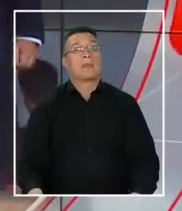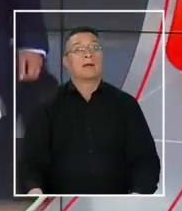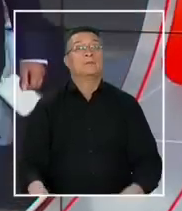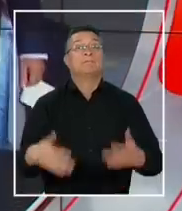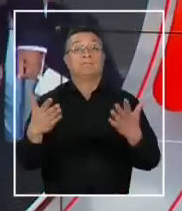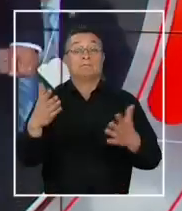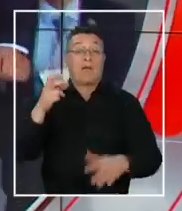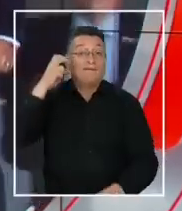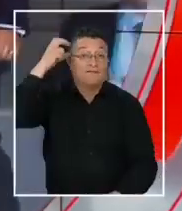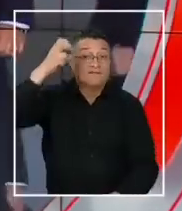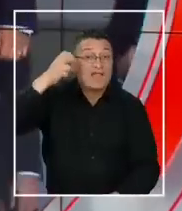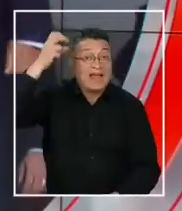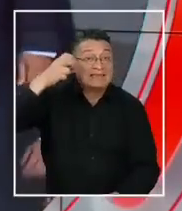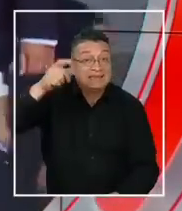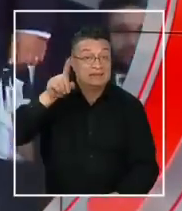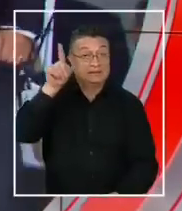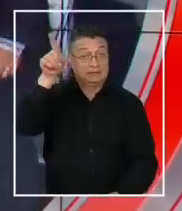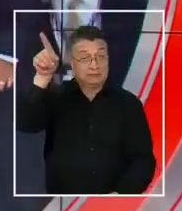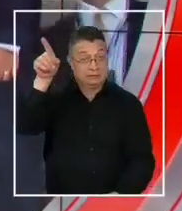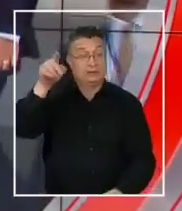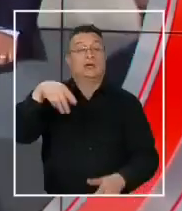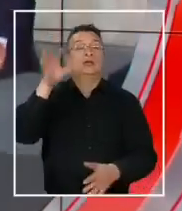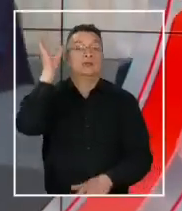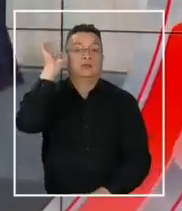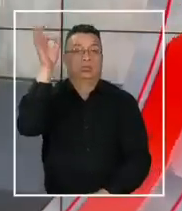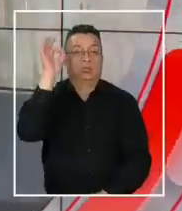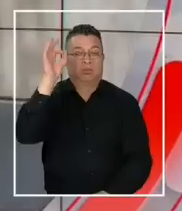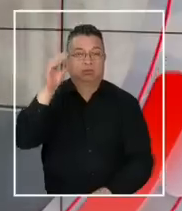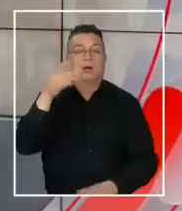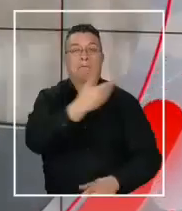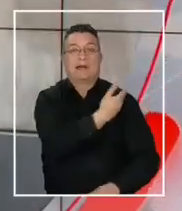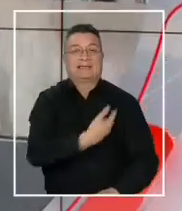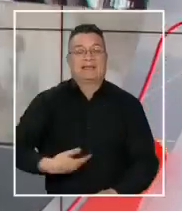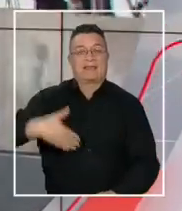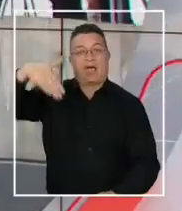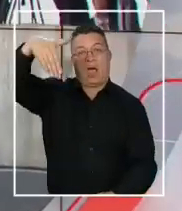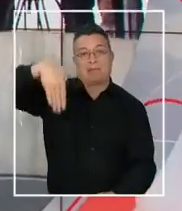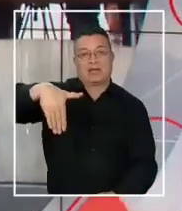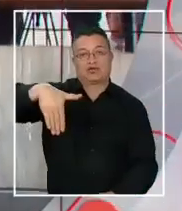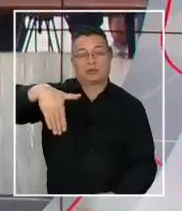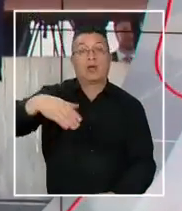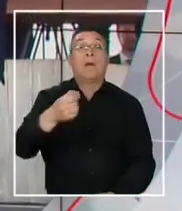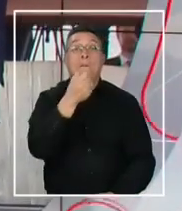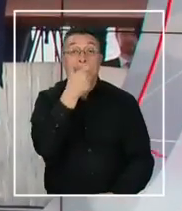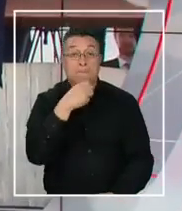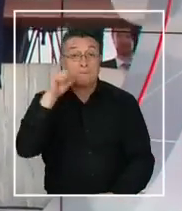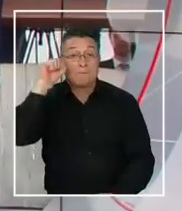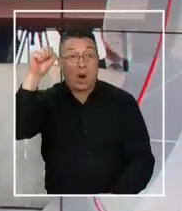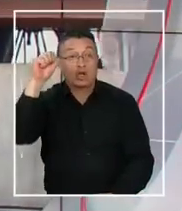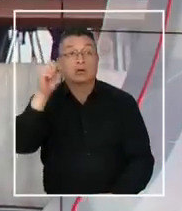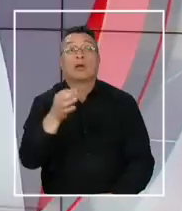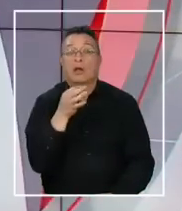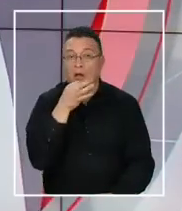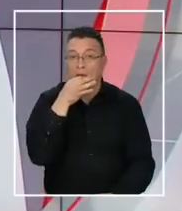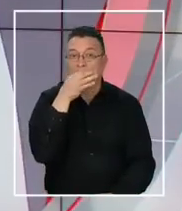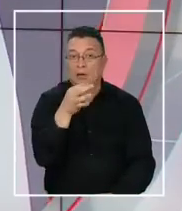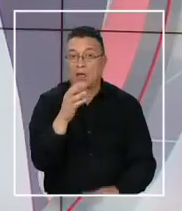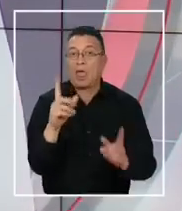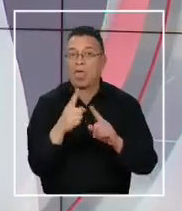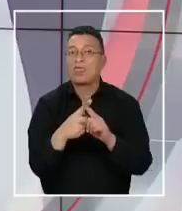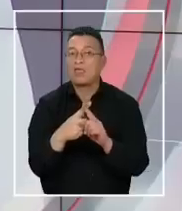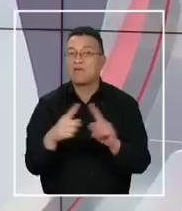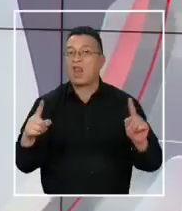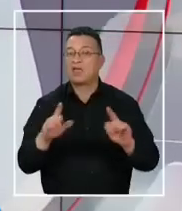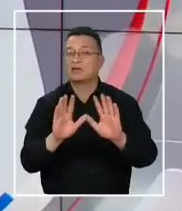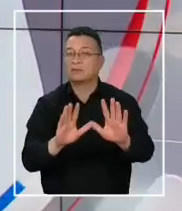Bueno, y en Brasil se realizó la cumbre de mandatarios de América del Sur, una instancia donde el presidente Gabriel Boric marcó una diferencia